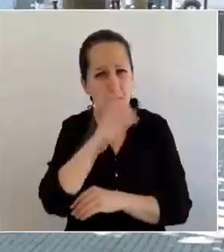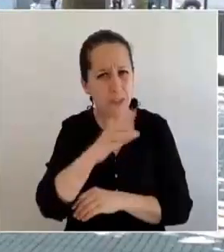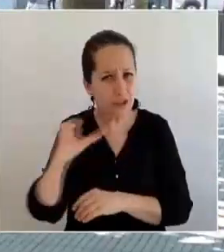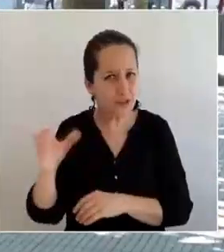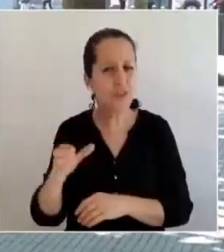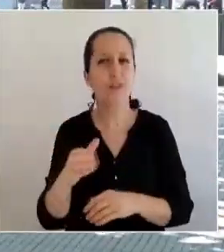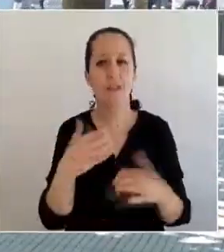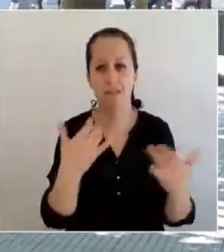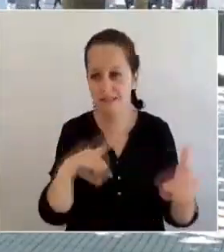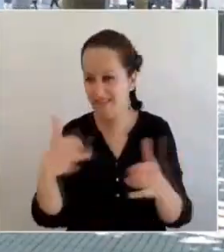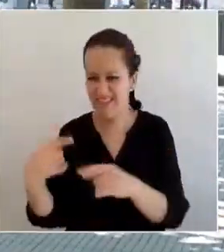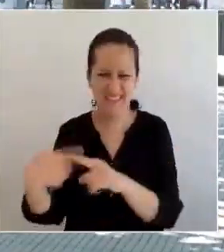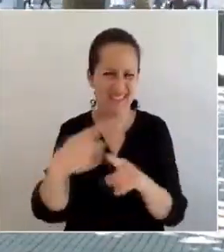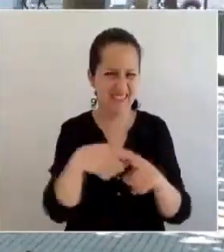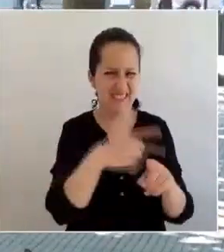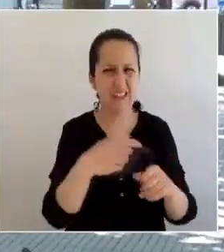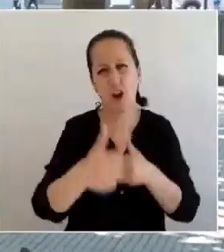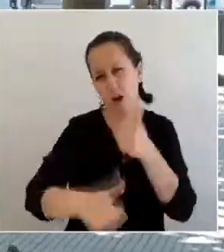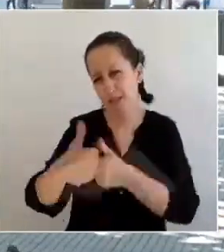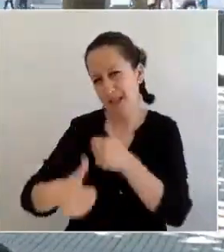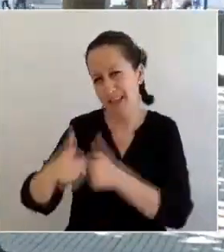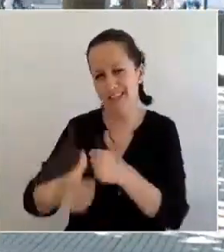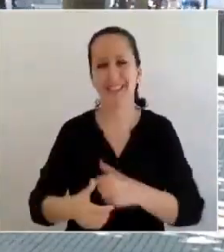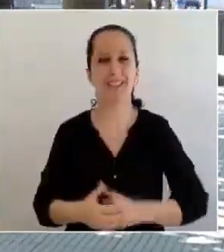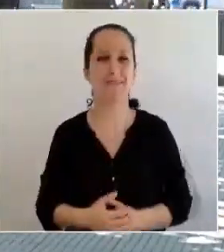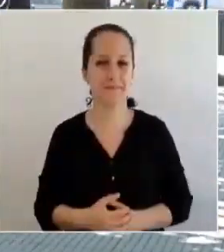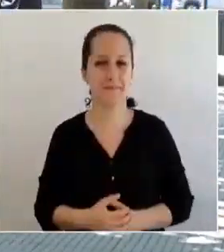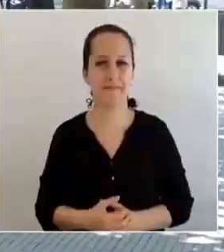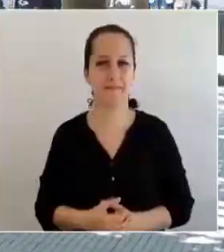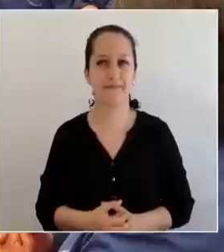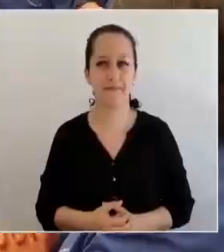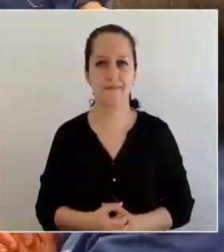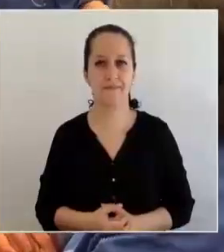personas que desarrollaron estas distintas competencias.